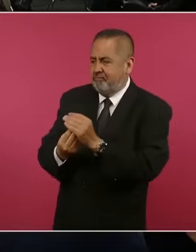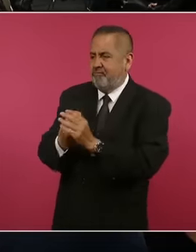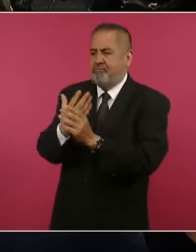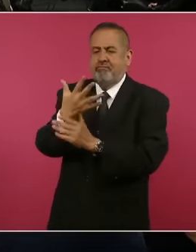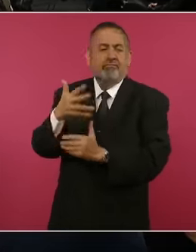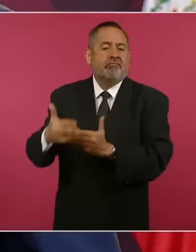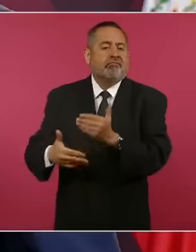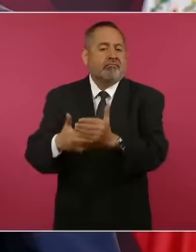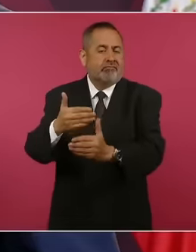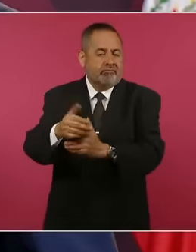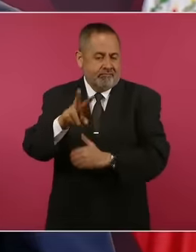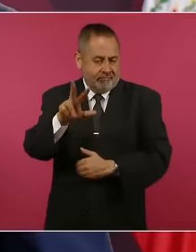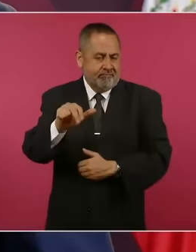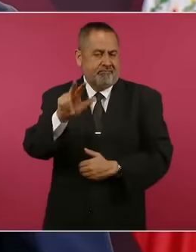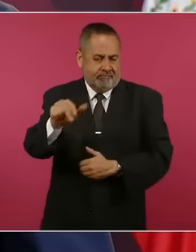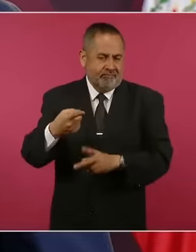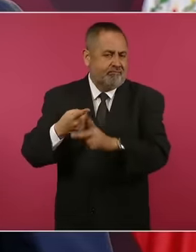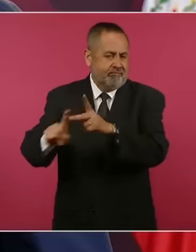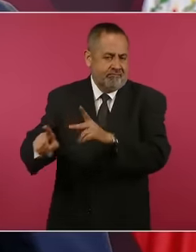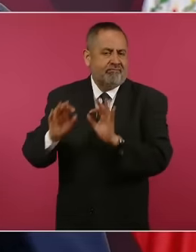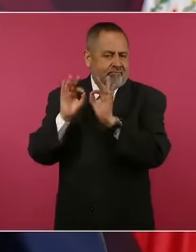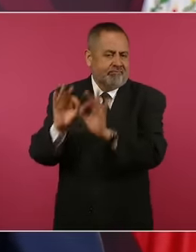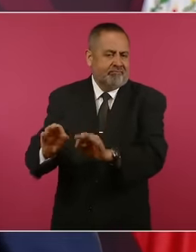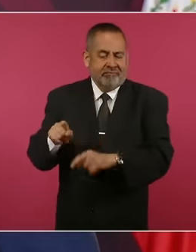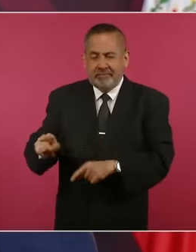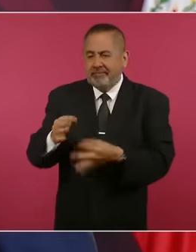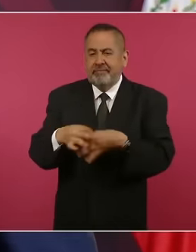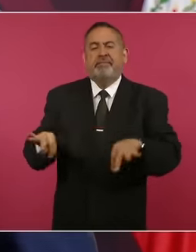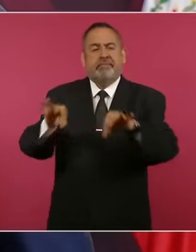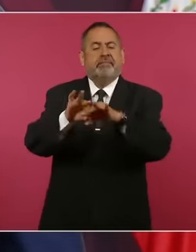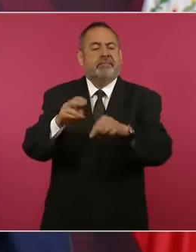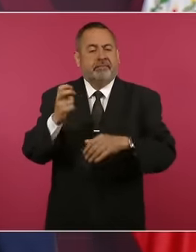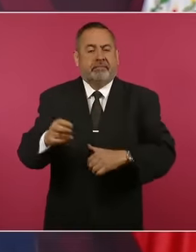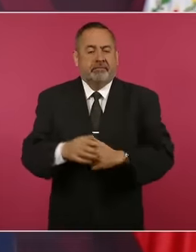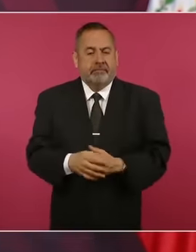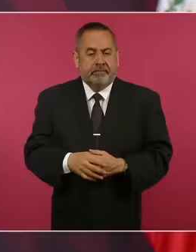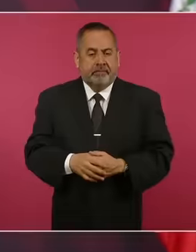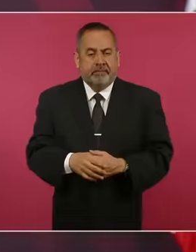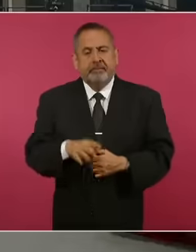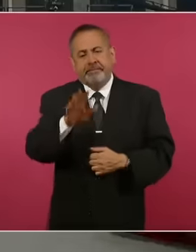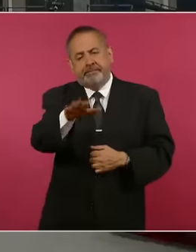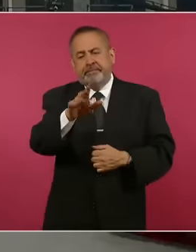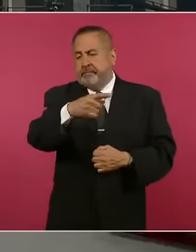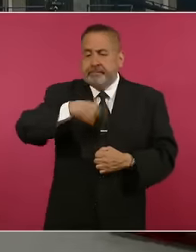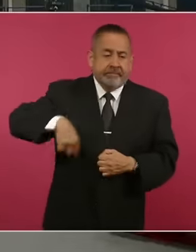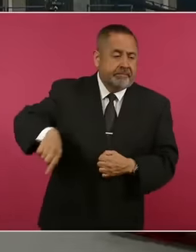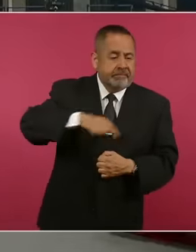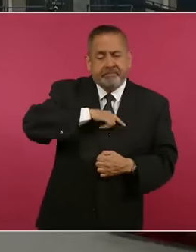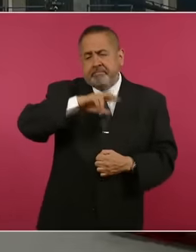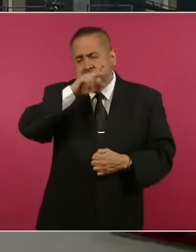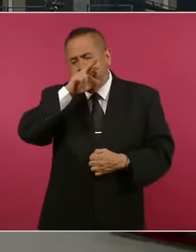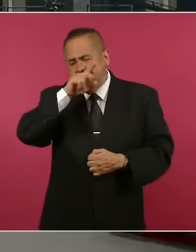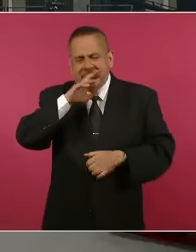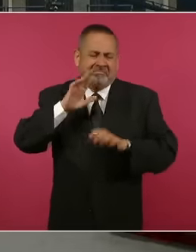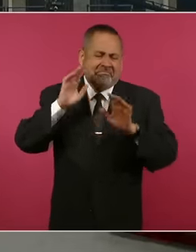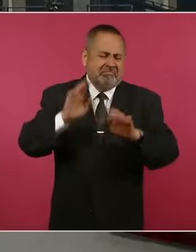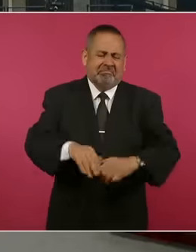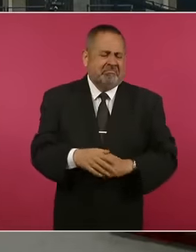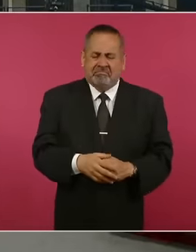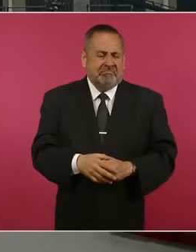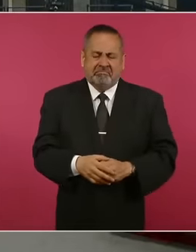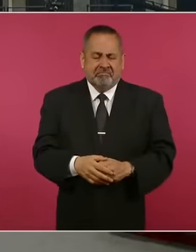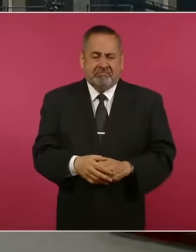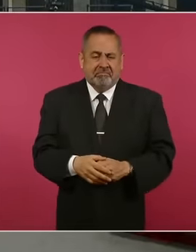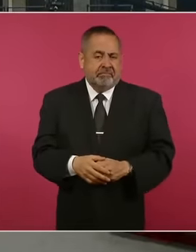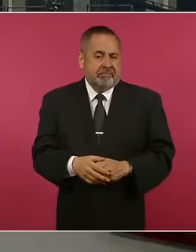muy importante. Entonces, no hay que preocuparse mucho si